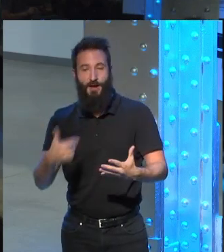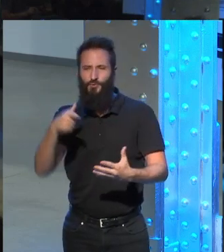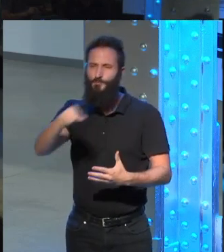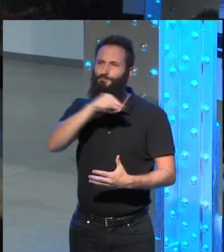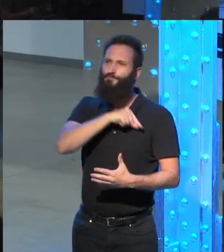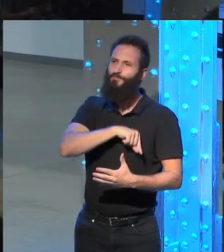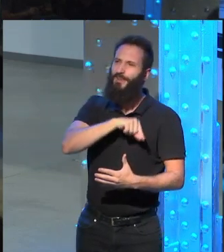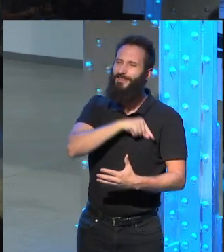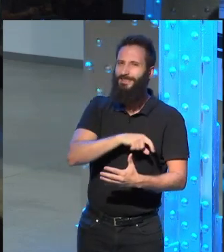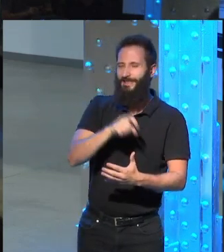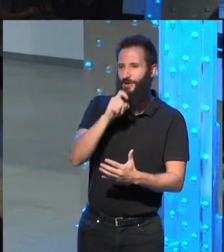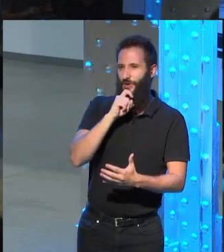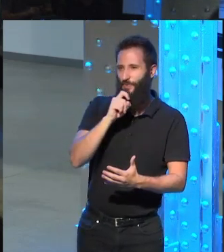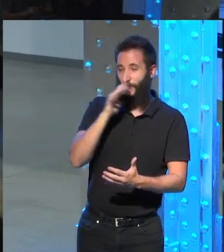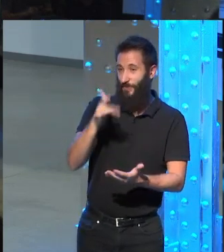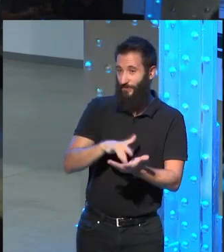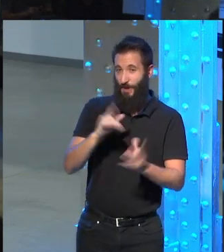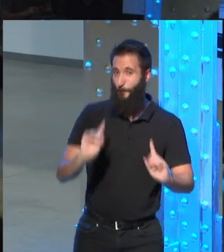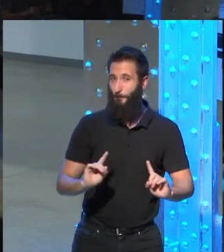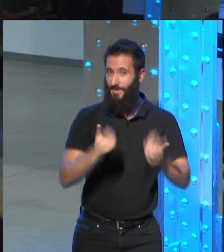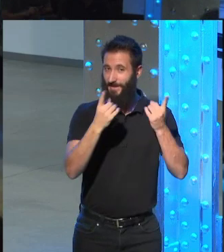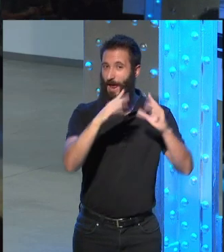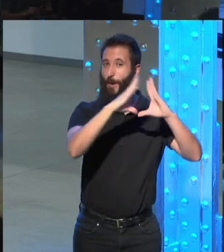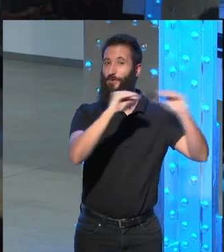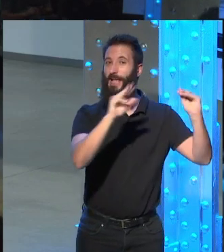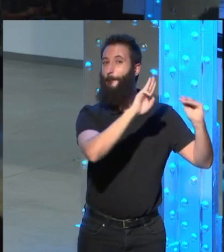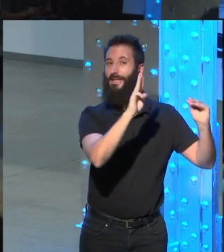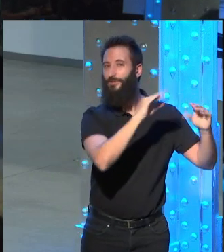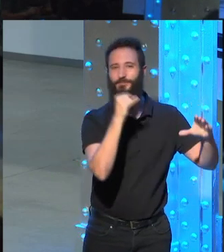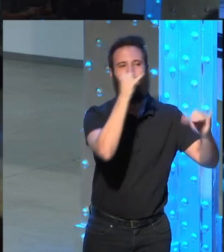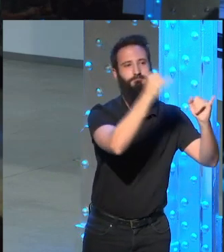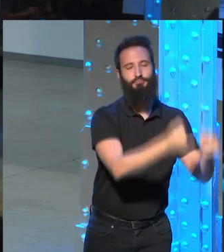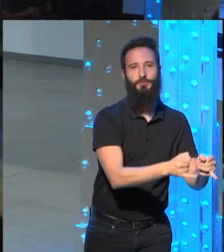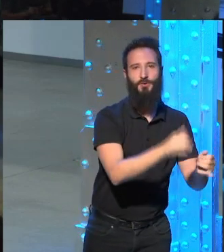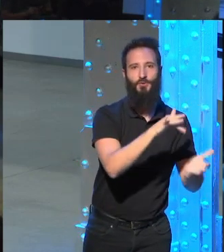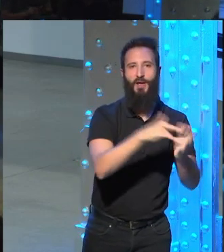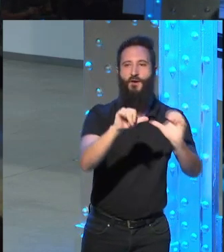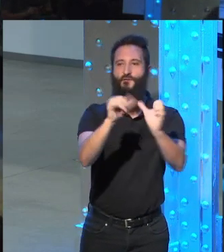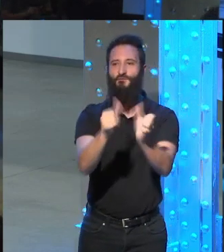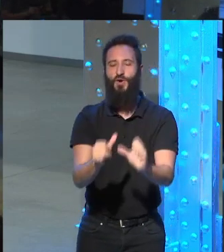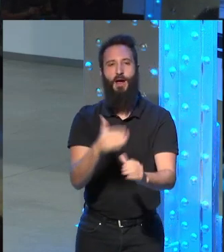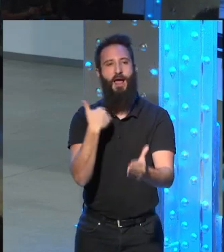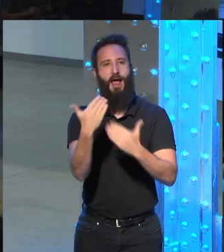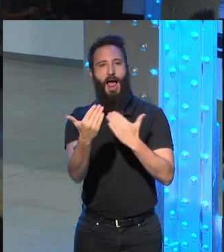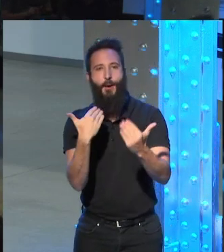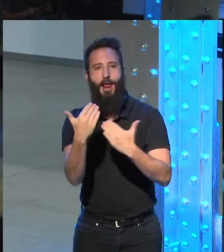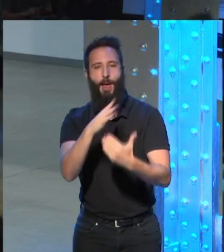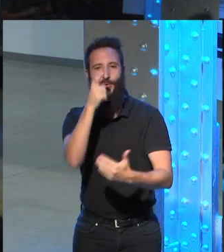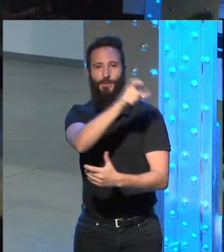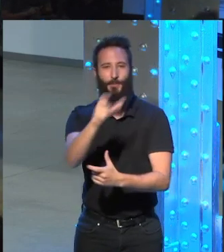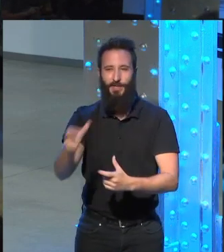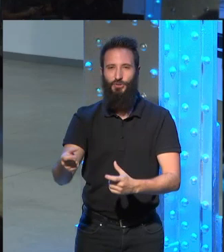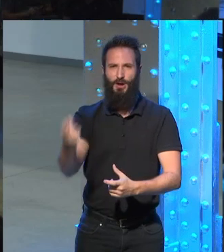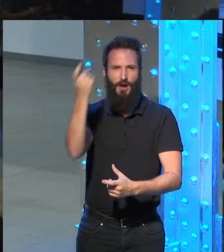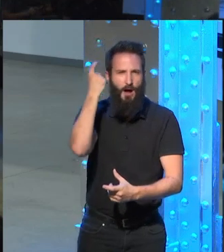tú quizás desde la primera vez que llegaste a Princeton esa manera de conversar con personas que están empapadas de